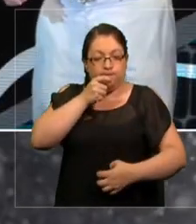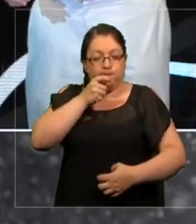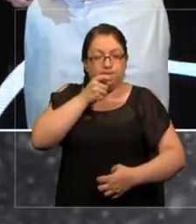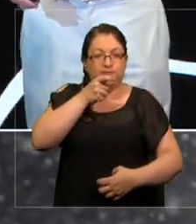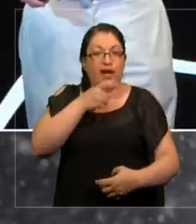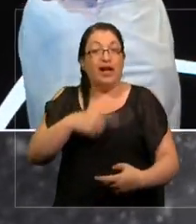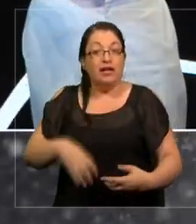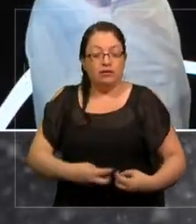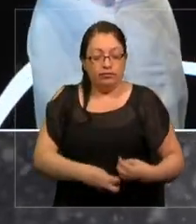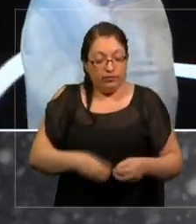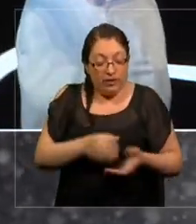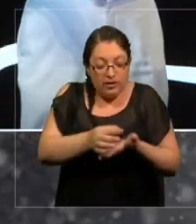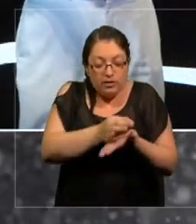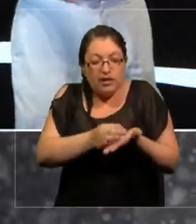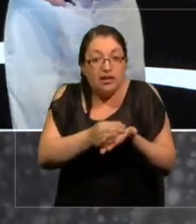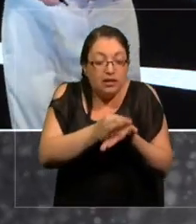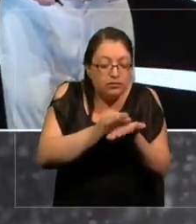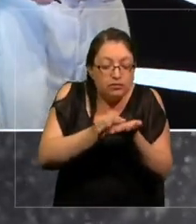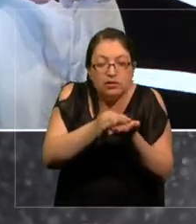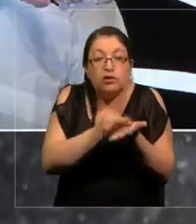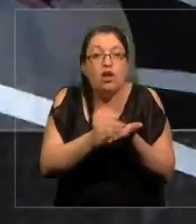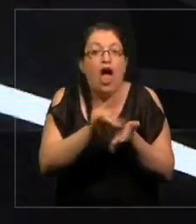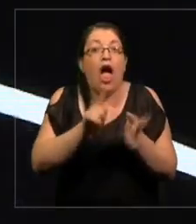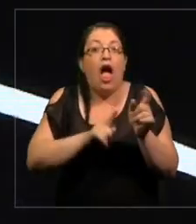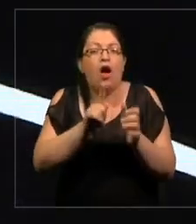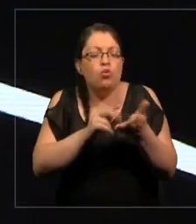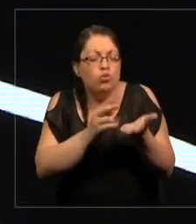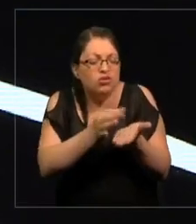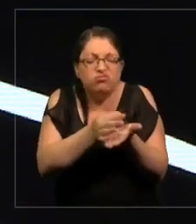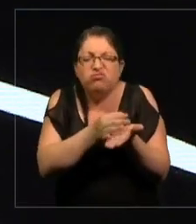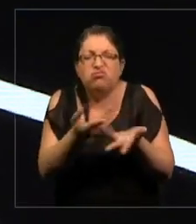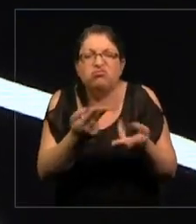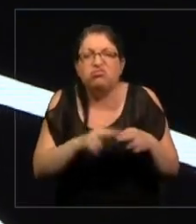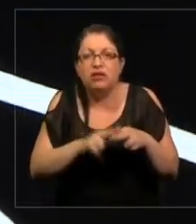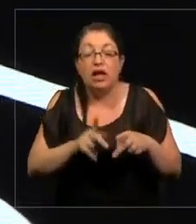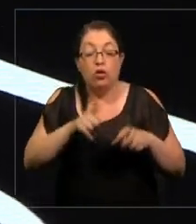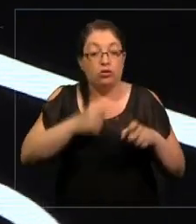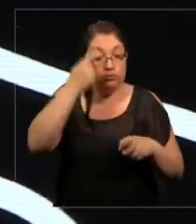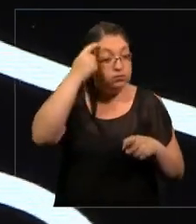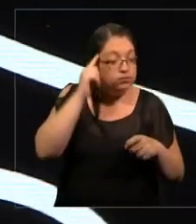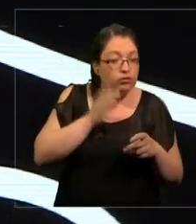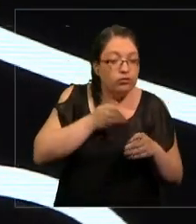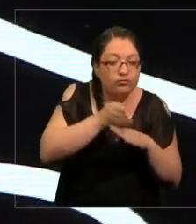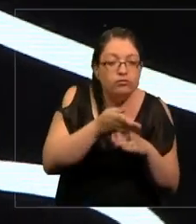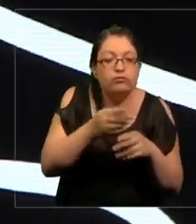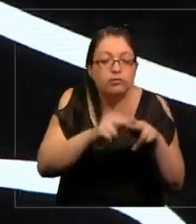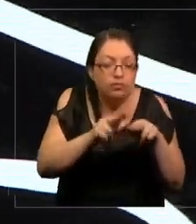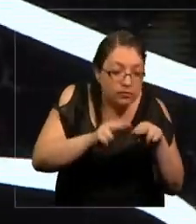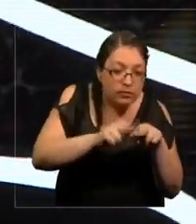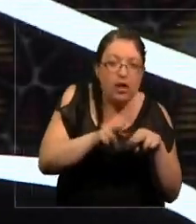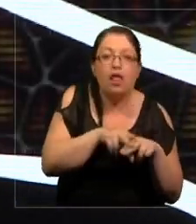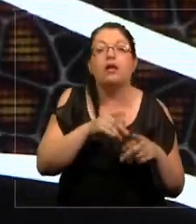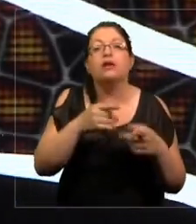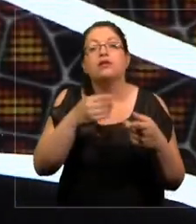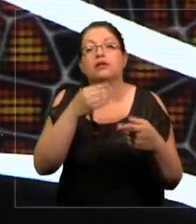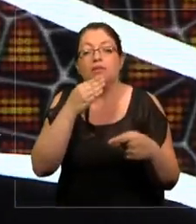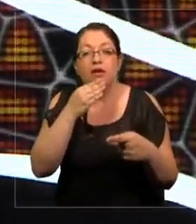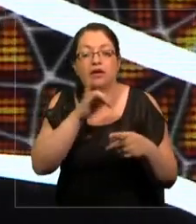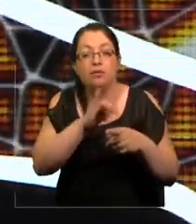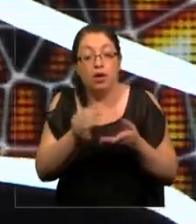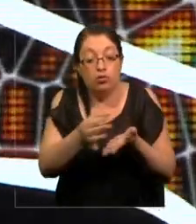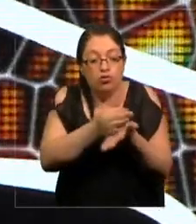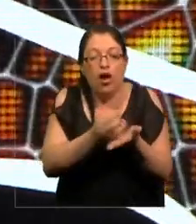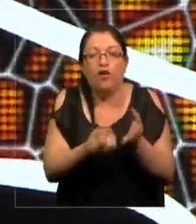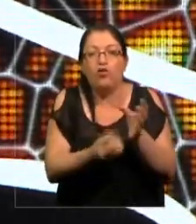la energía a nivel celular, algunas van a reparar daño y luego agregar nuevas